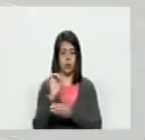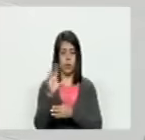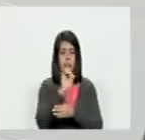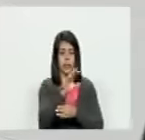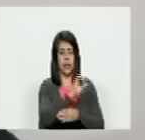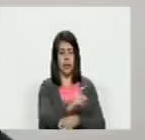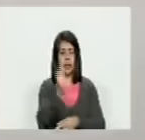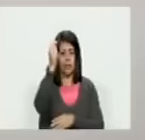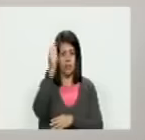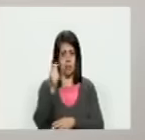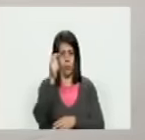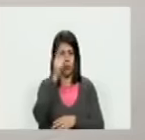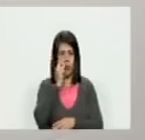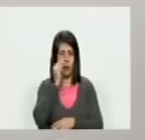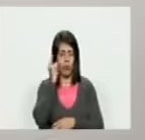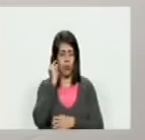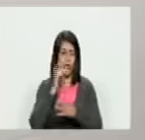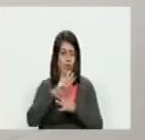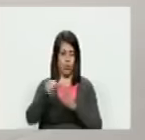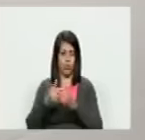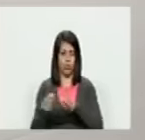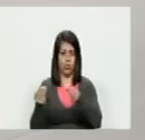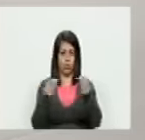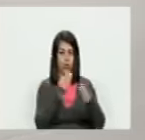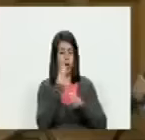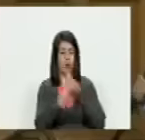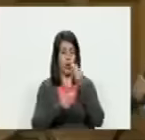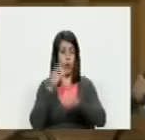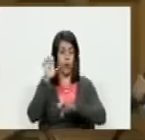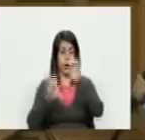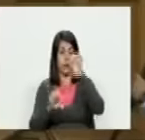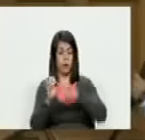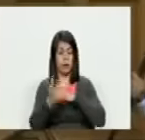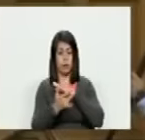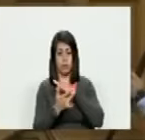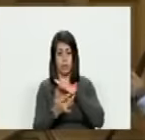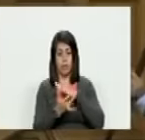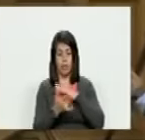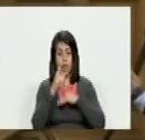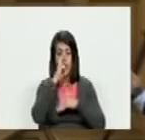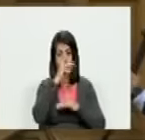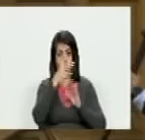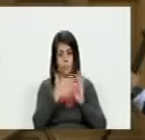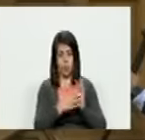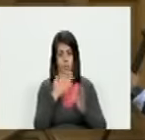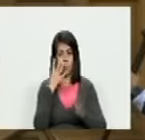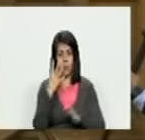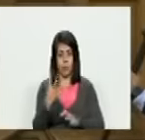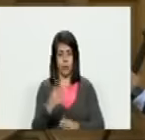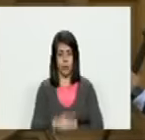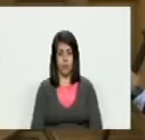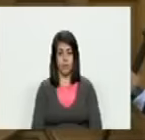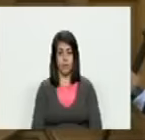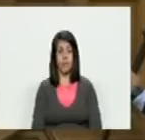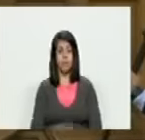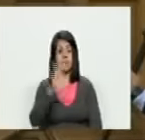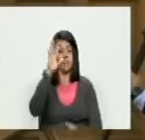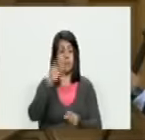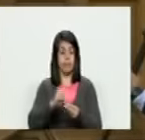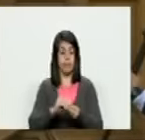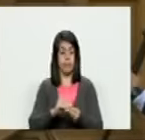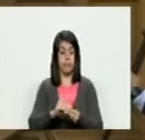todos los diputados y los diputados como se hizo el peritaje técnico en el año 2004 que arrojó